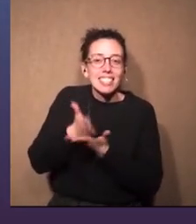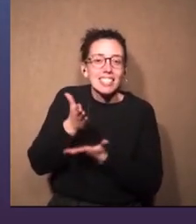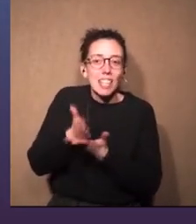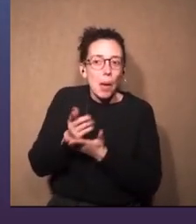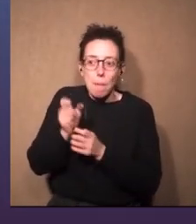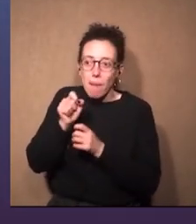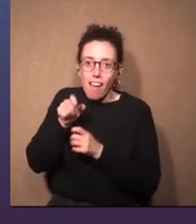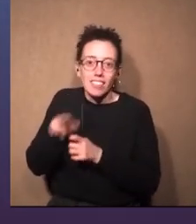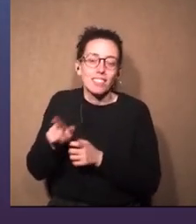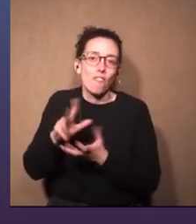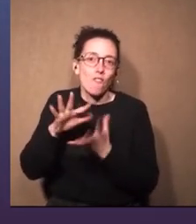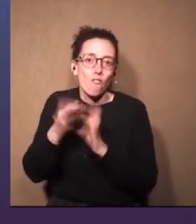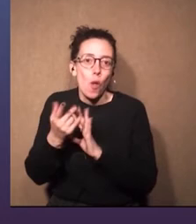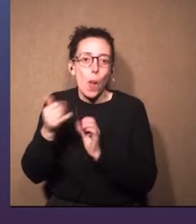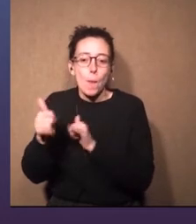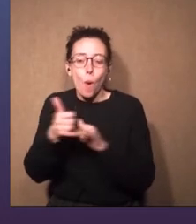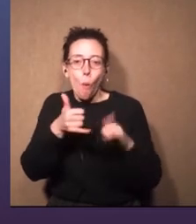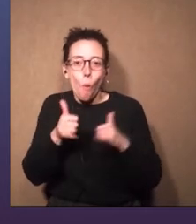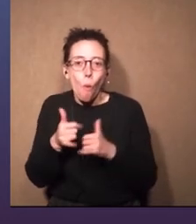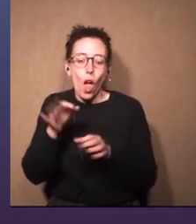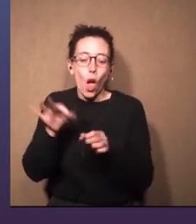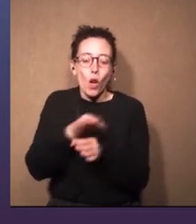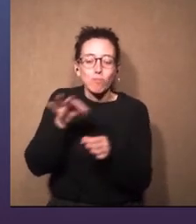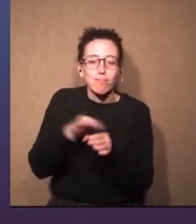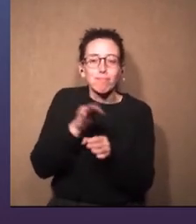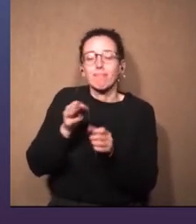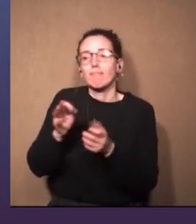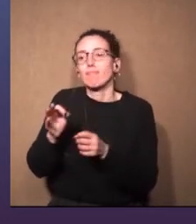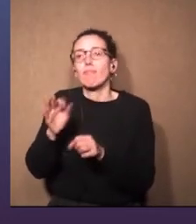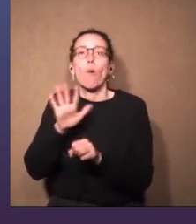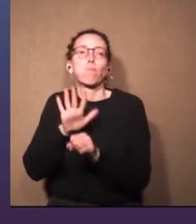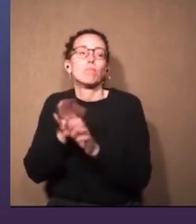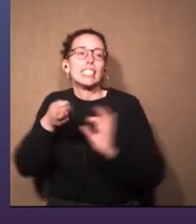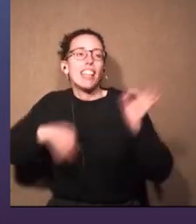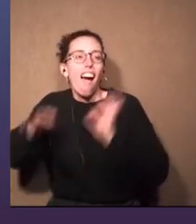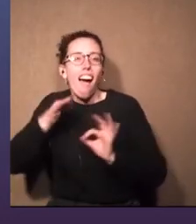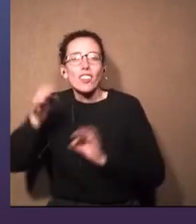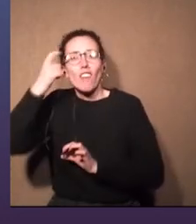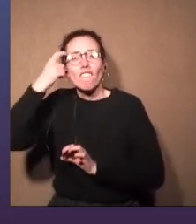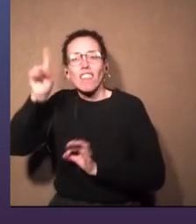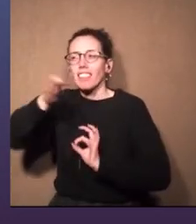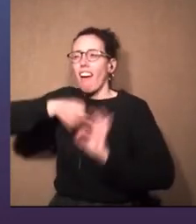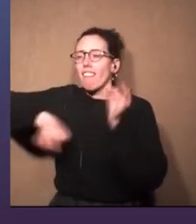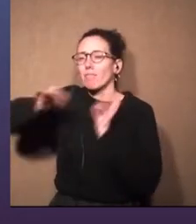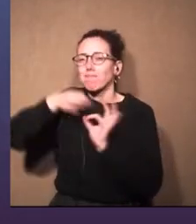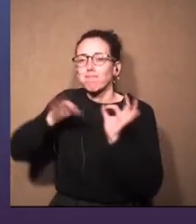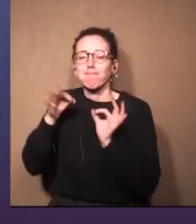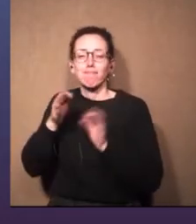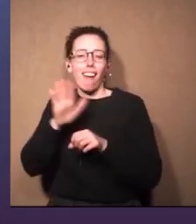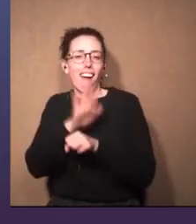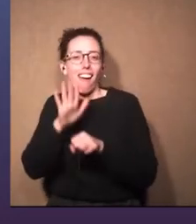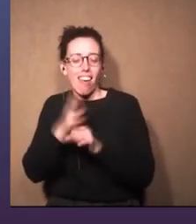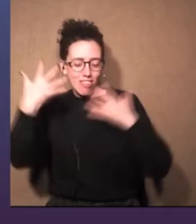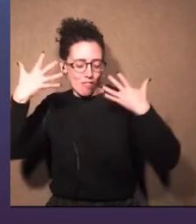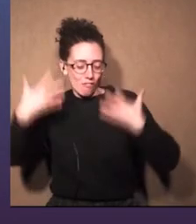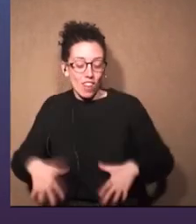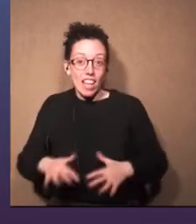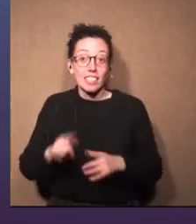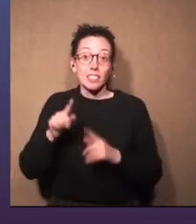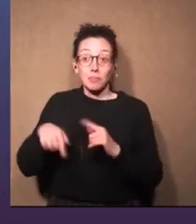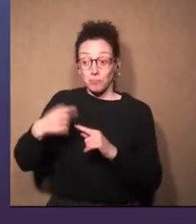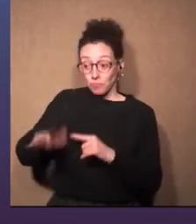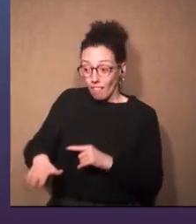estuvo como marcada por eso, y jugaba al teatro, y a inventar obras, y a disfrazarme. Y cuando